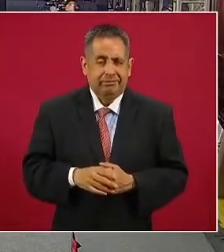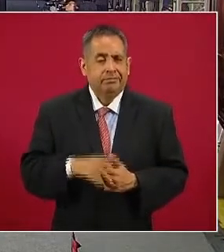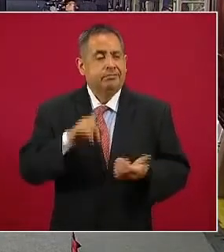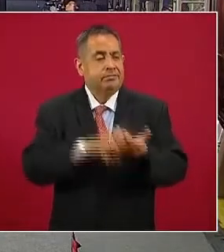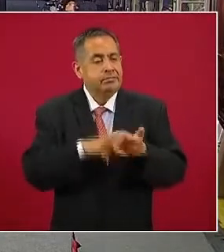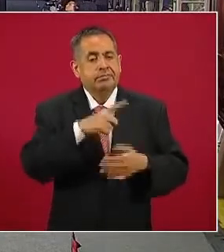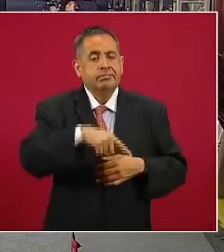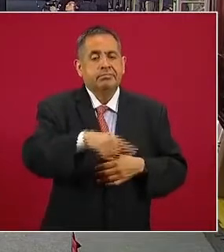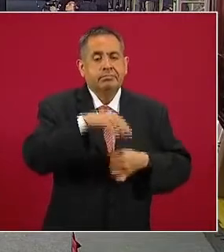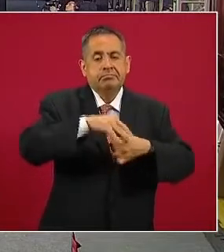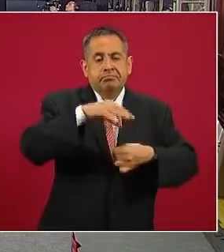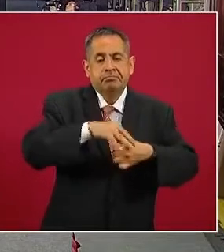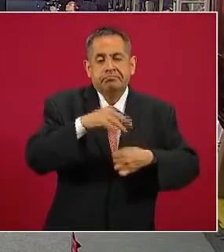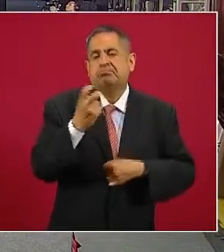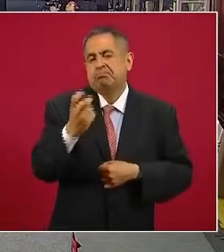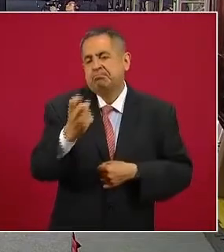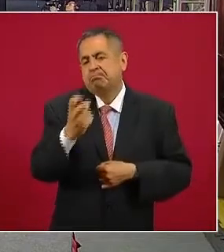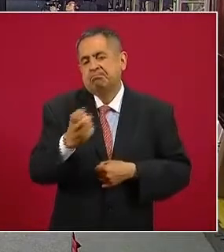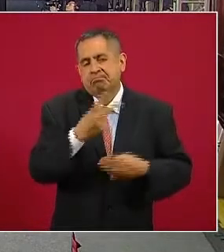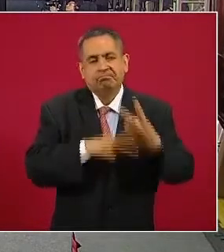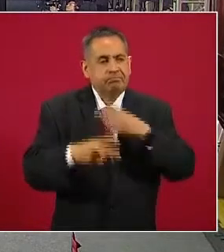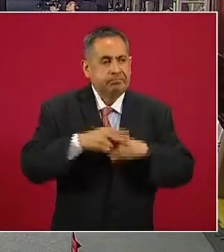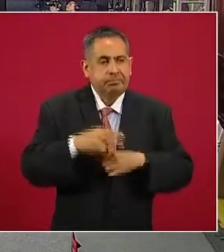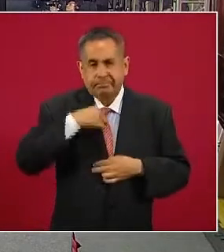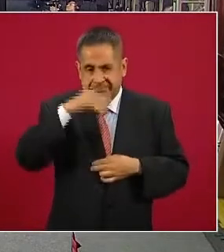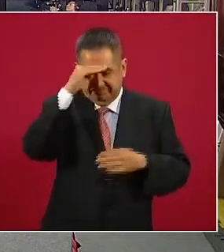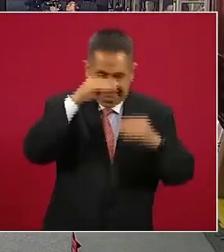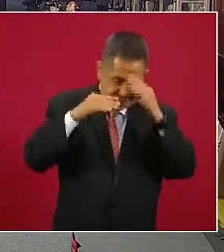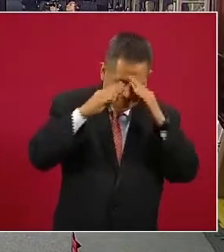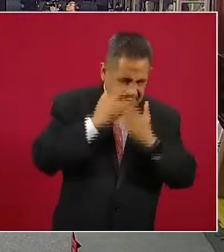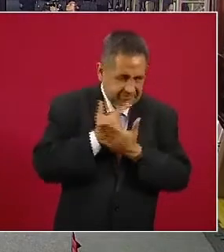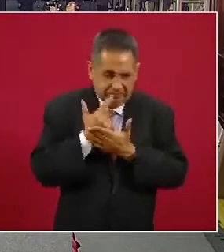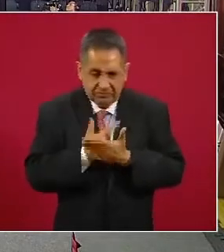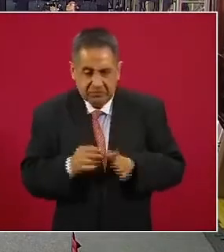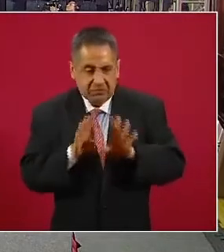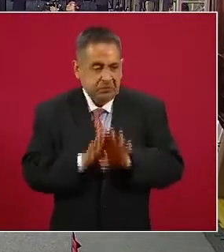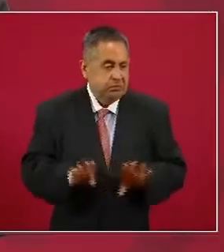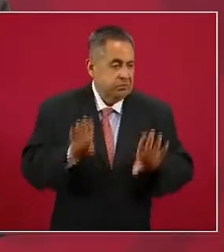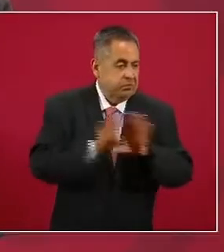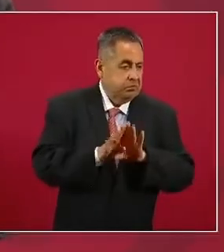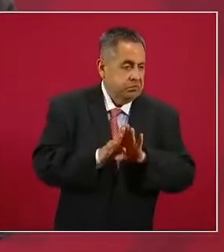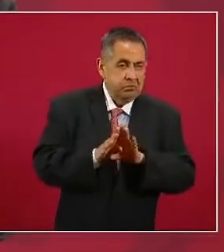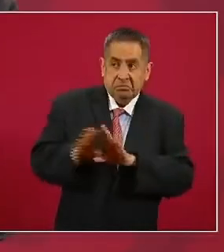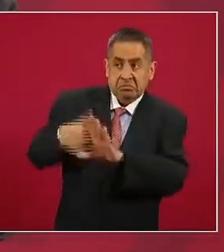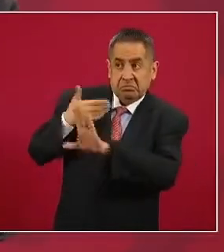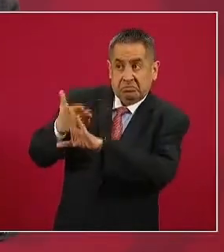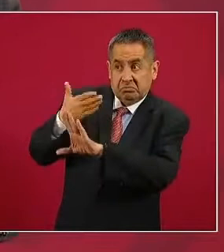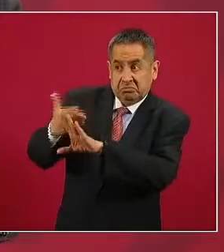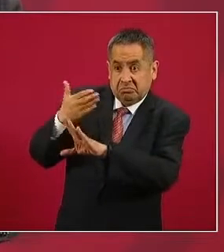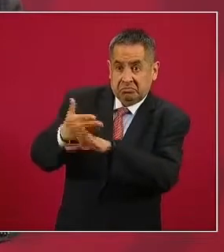electoral y a lo mejor están viendo encuestas y no están